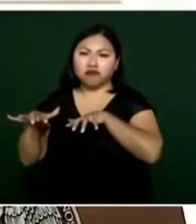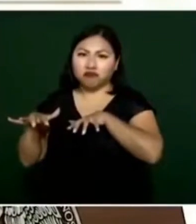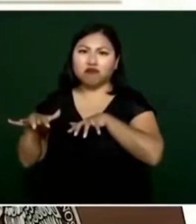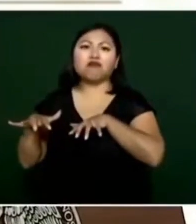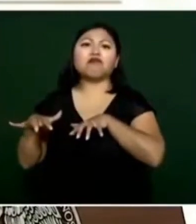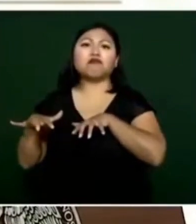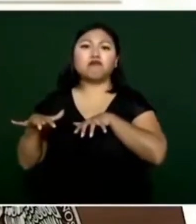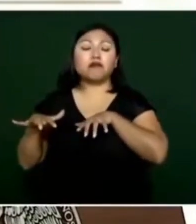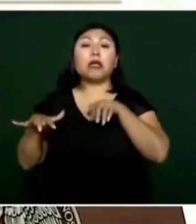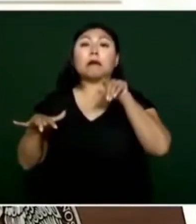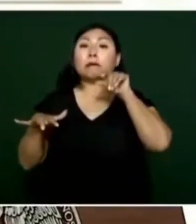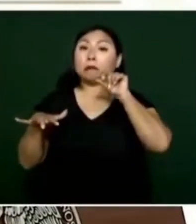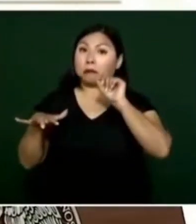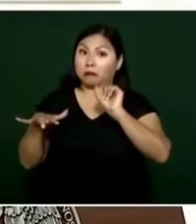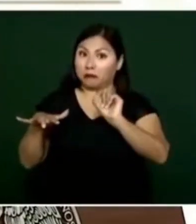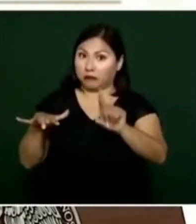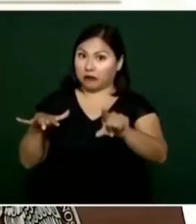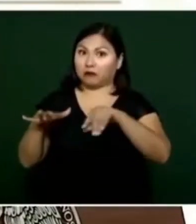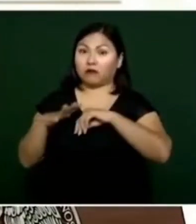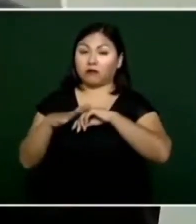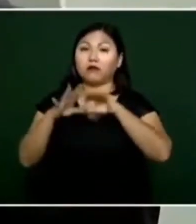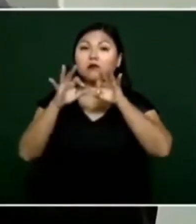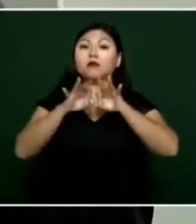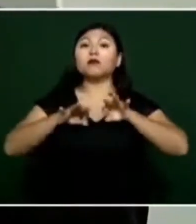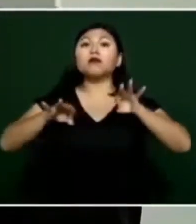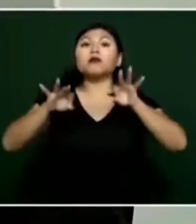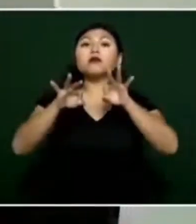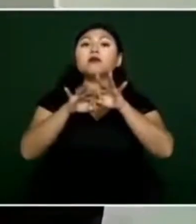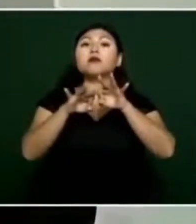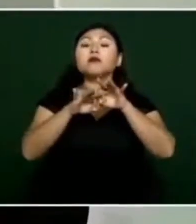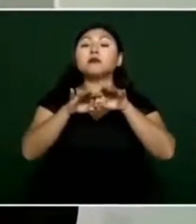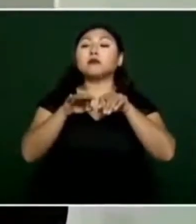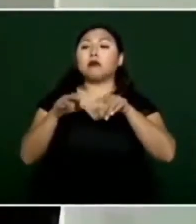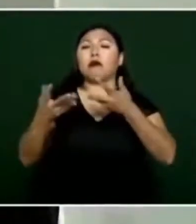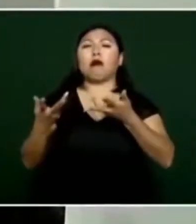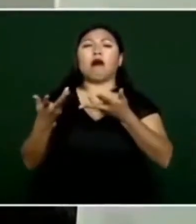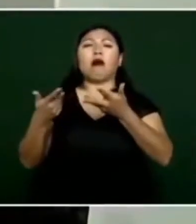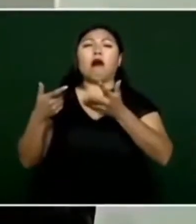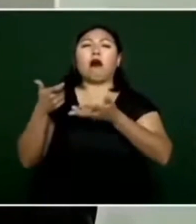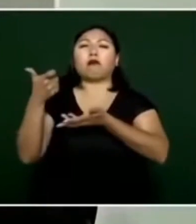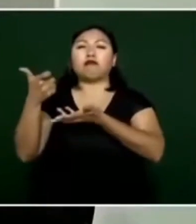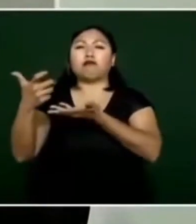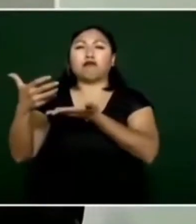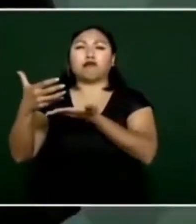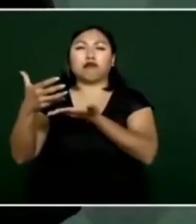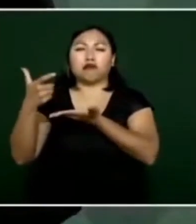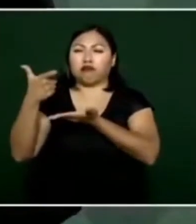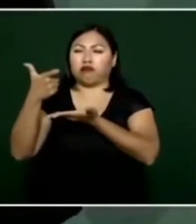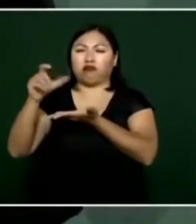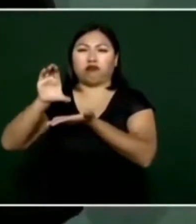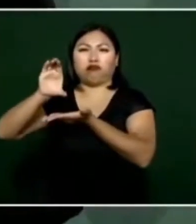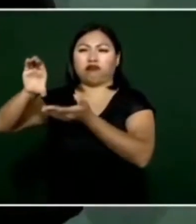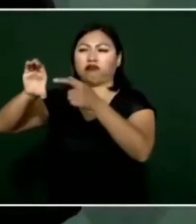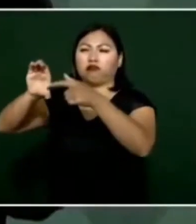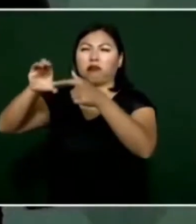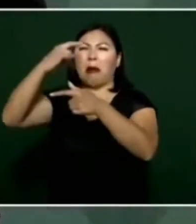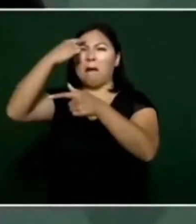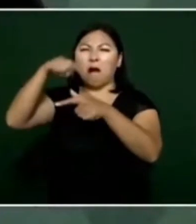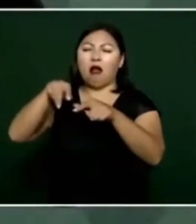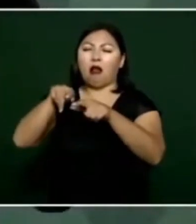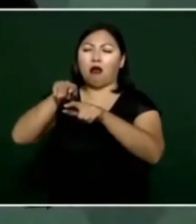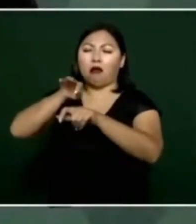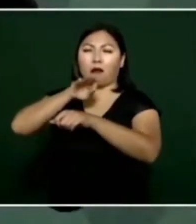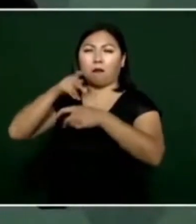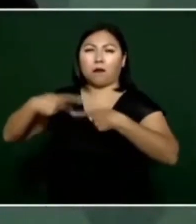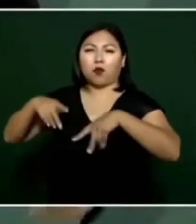para favorecer a ningún partido a ningún candidato sin entregar migajas nada de